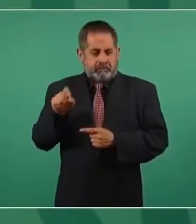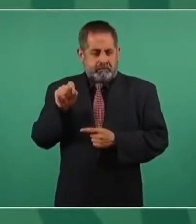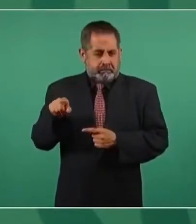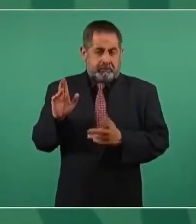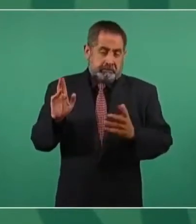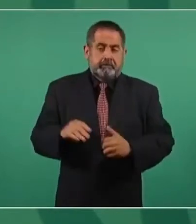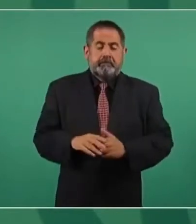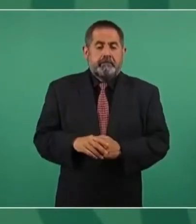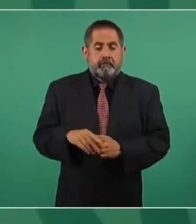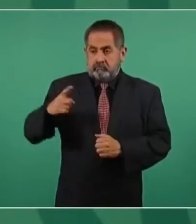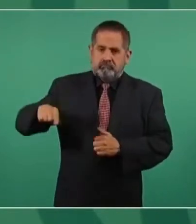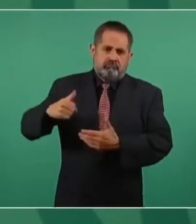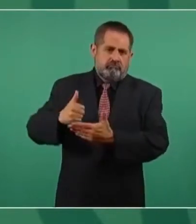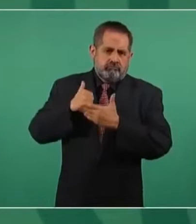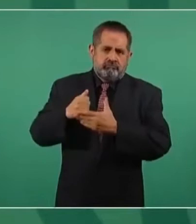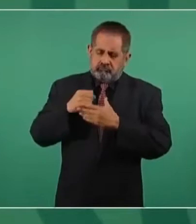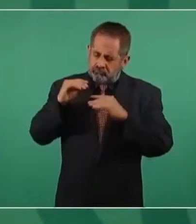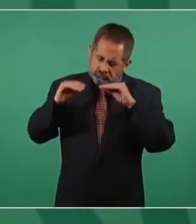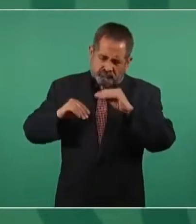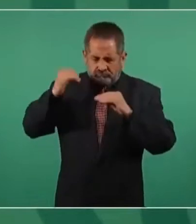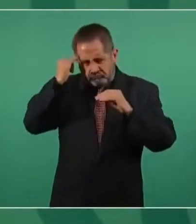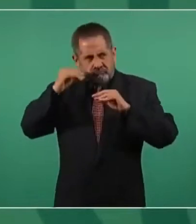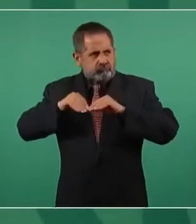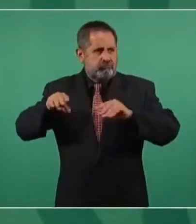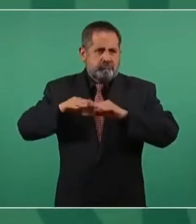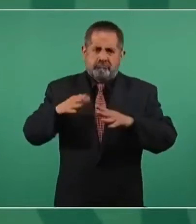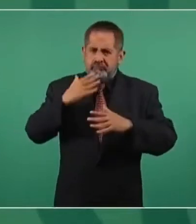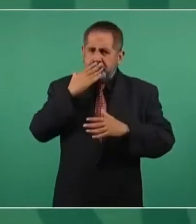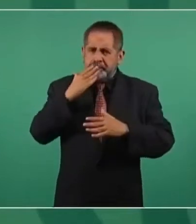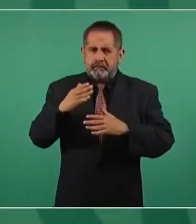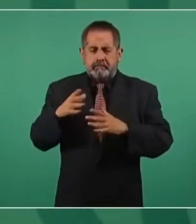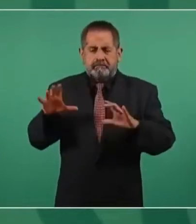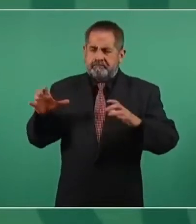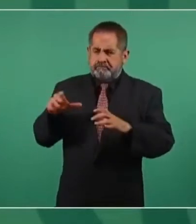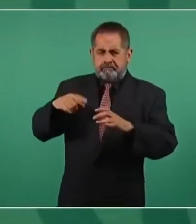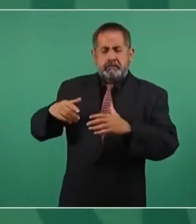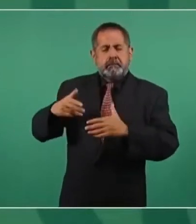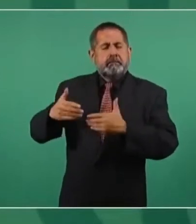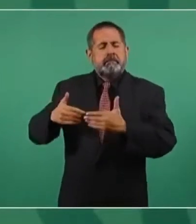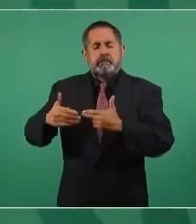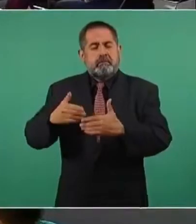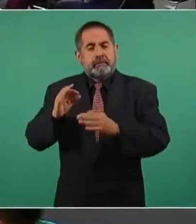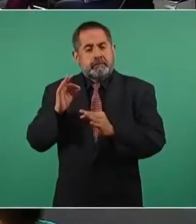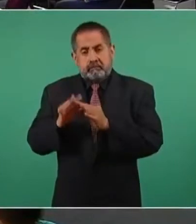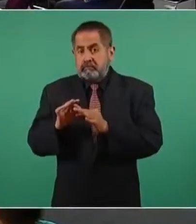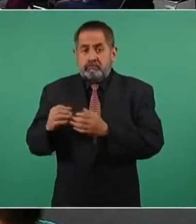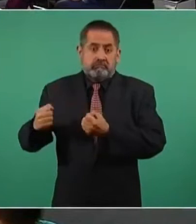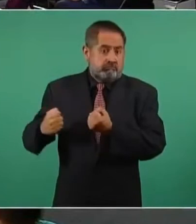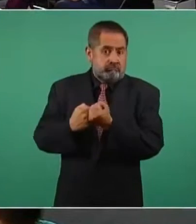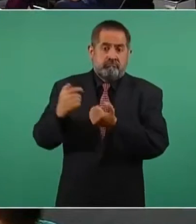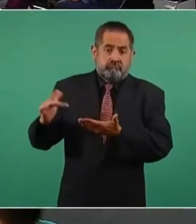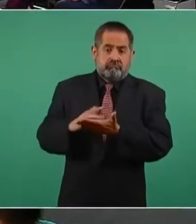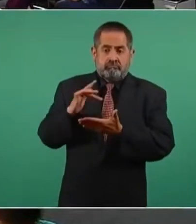ellos ayudaron en la formación del movimiento hasta cuando